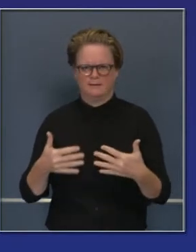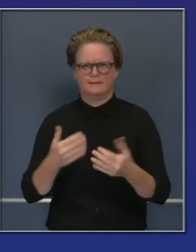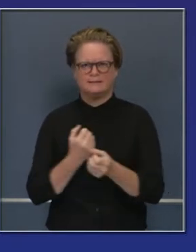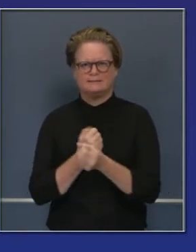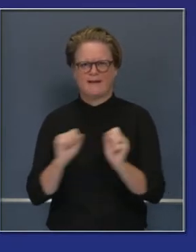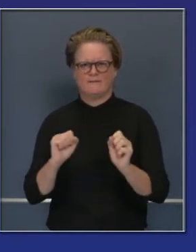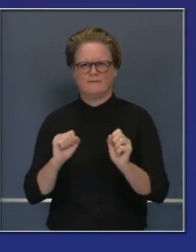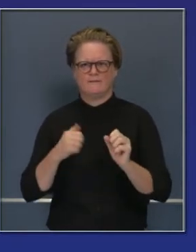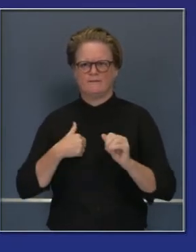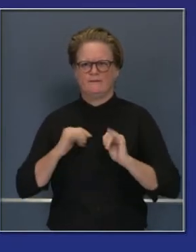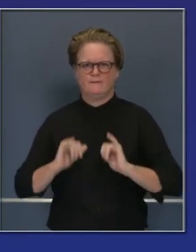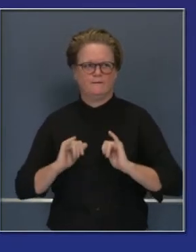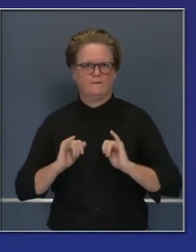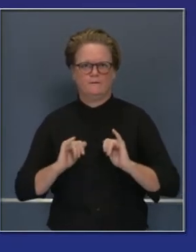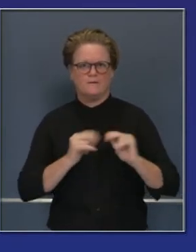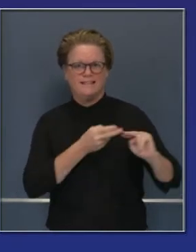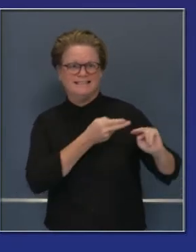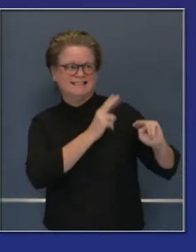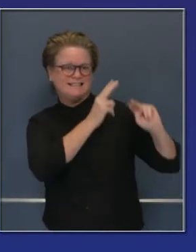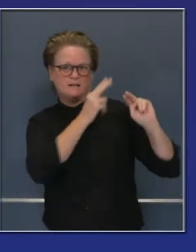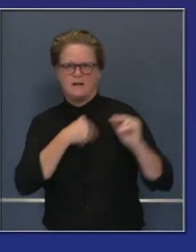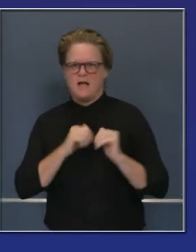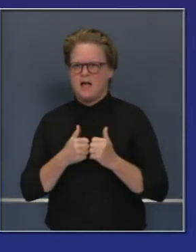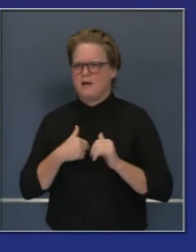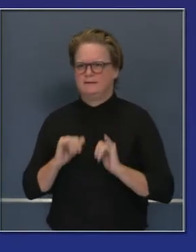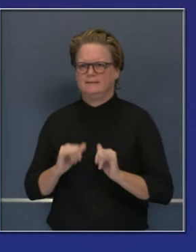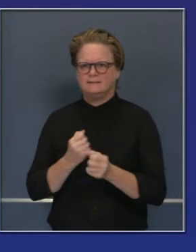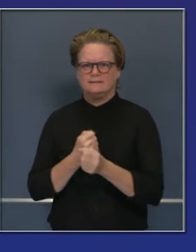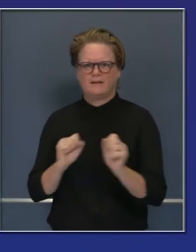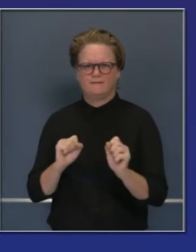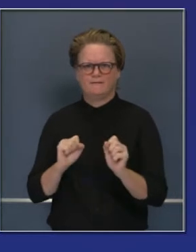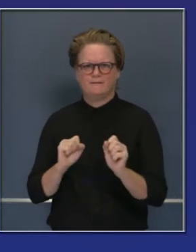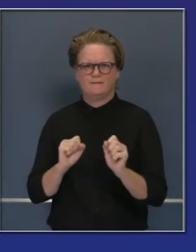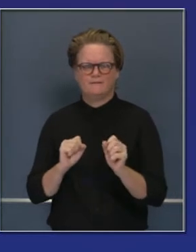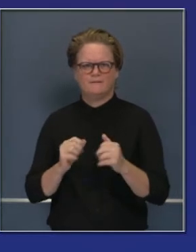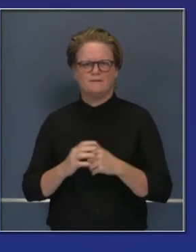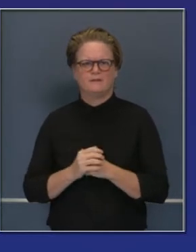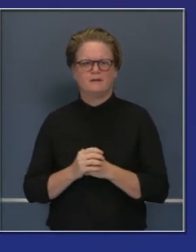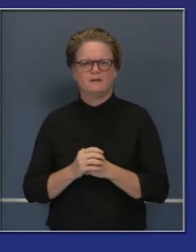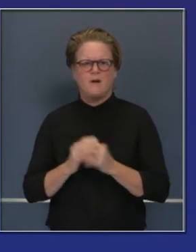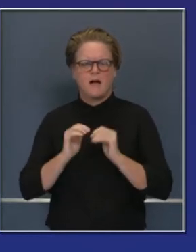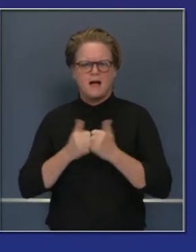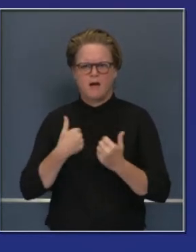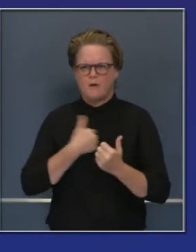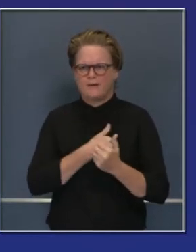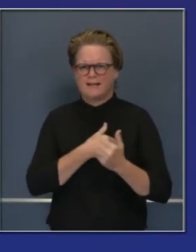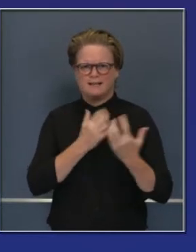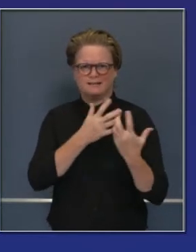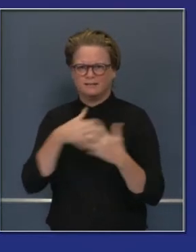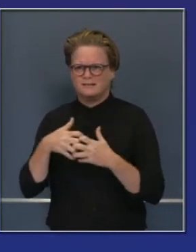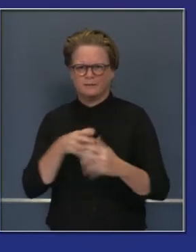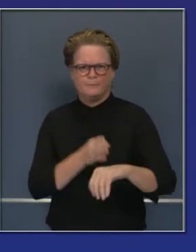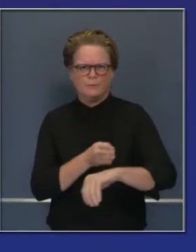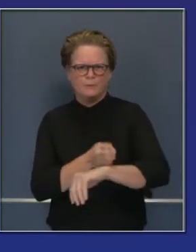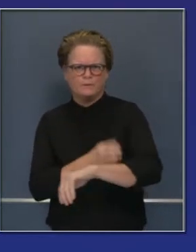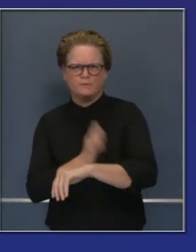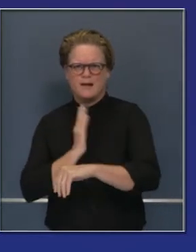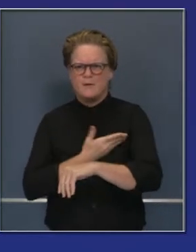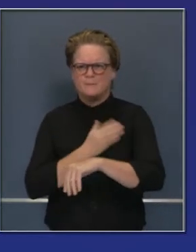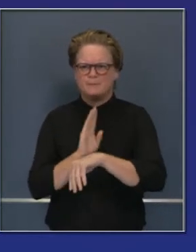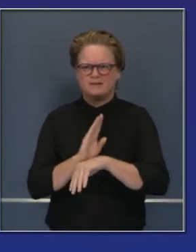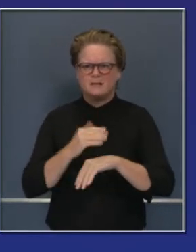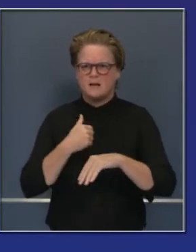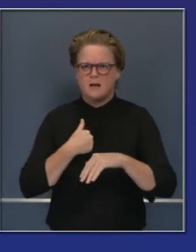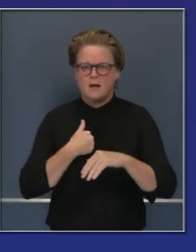Hablamos de la capacidad de hacer avances y de también movernos hacia